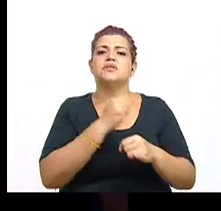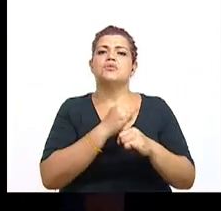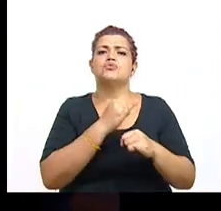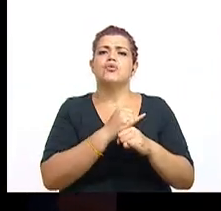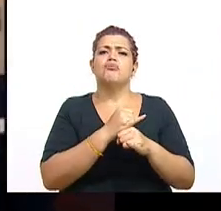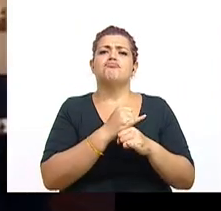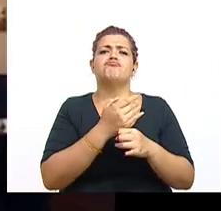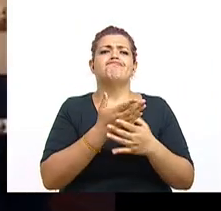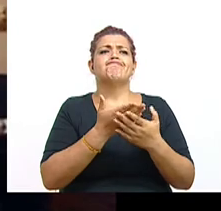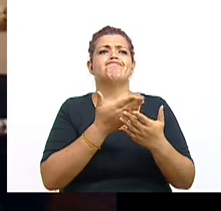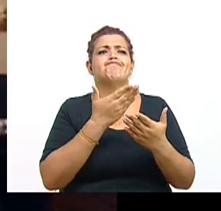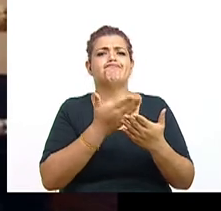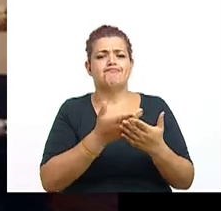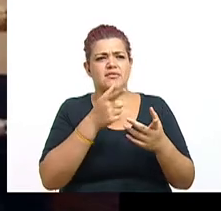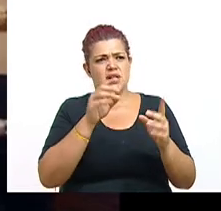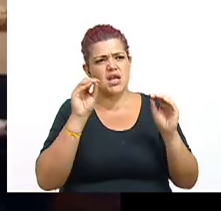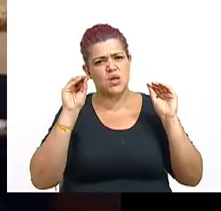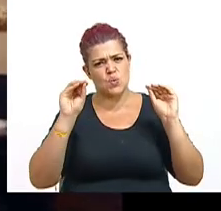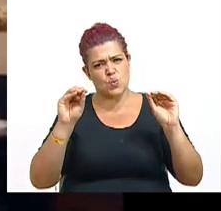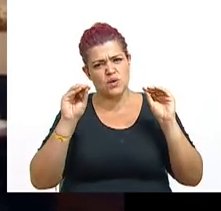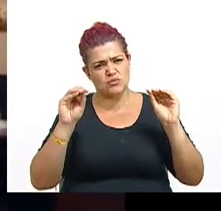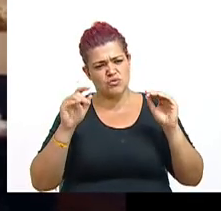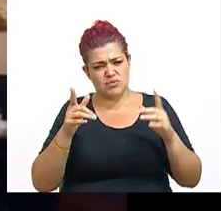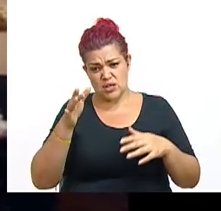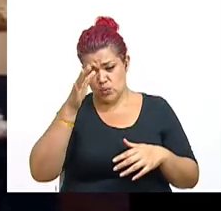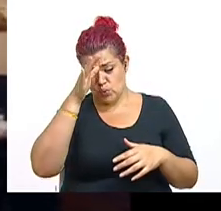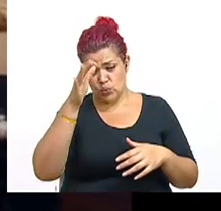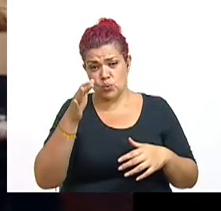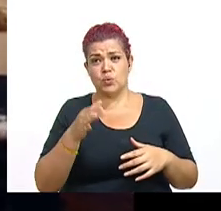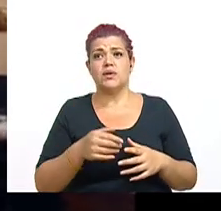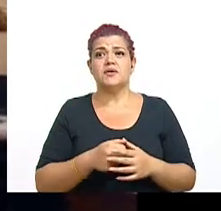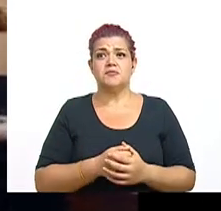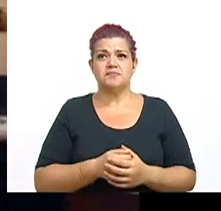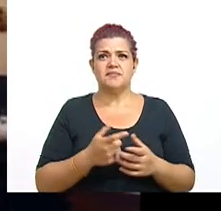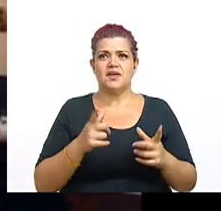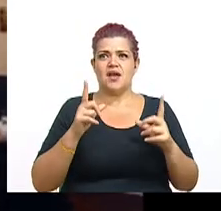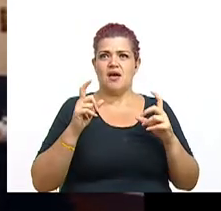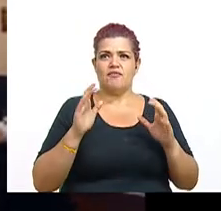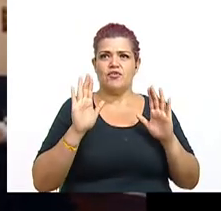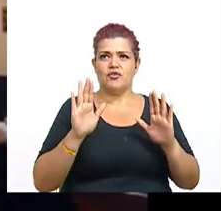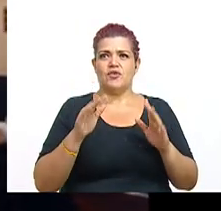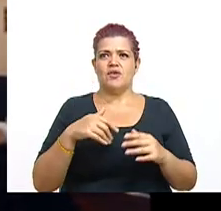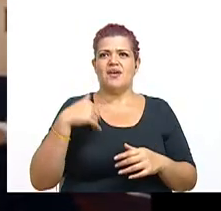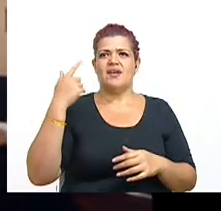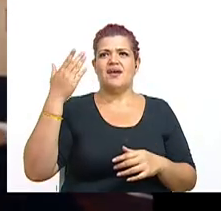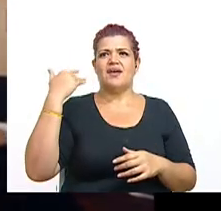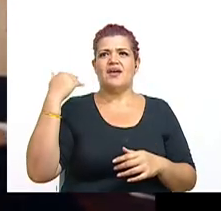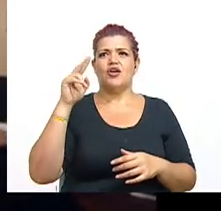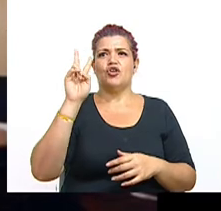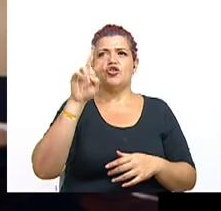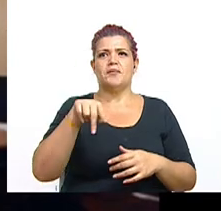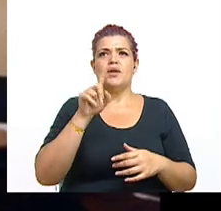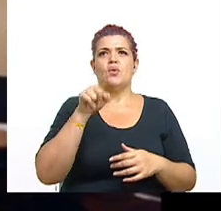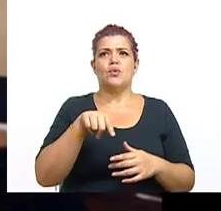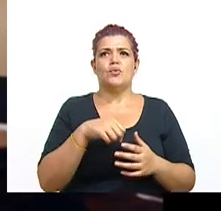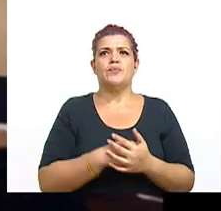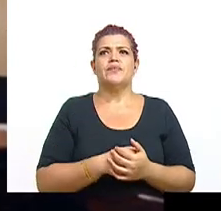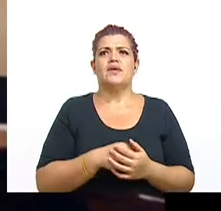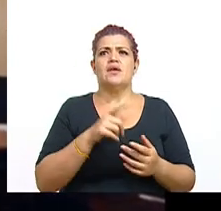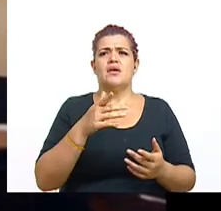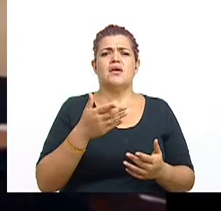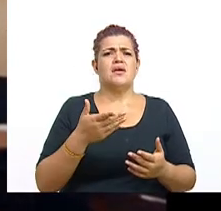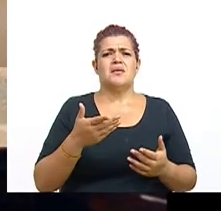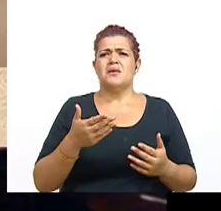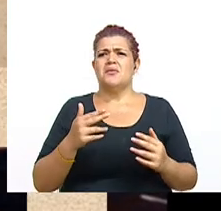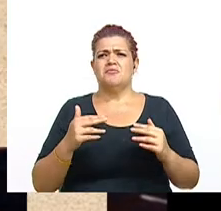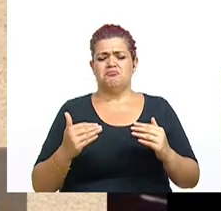Benemérita de la Educación y la Cultura. Miren, qué buena fotografía allá del año 2001. Ese fue el mayor honor que